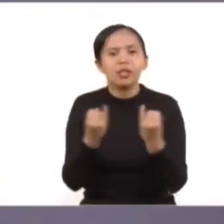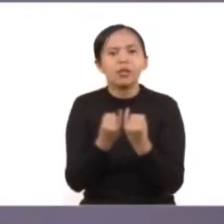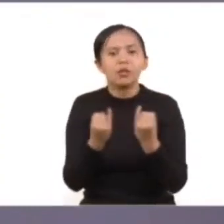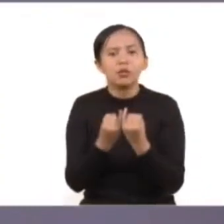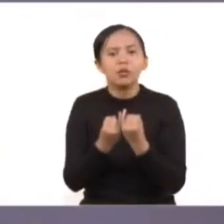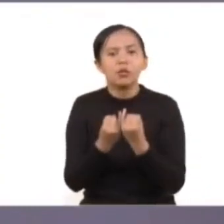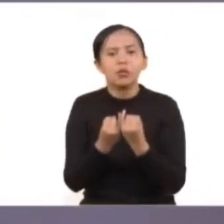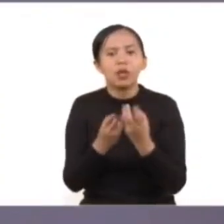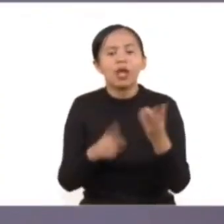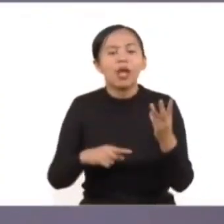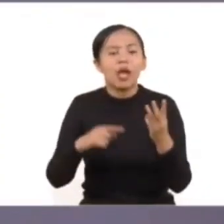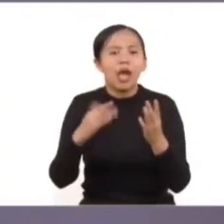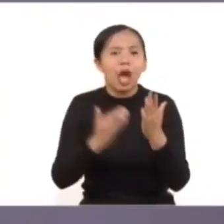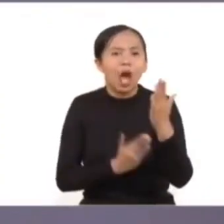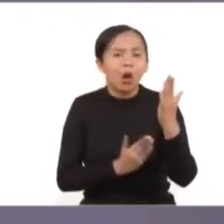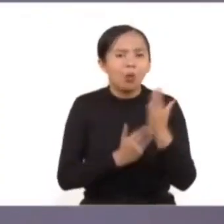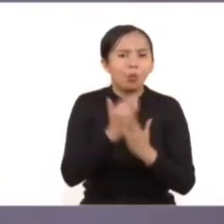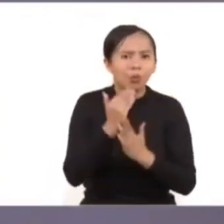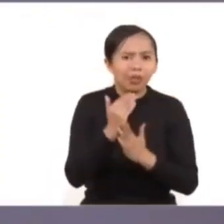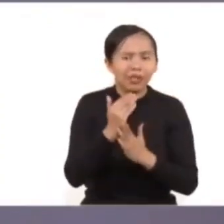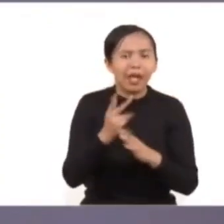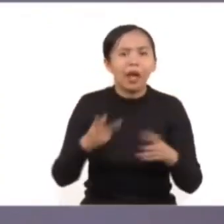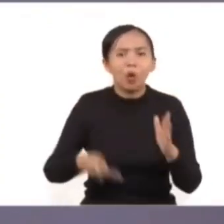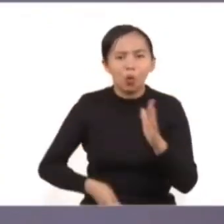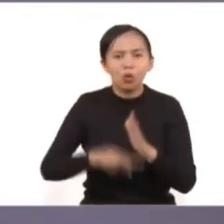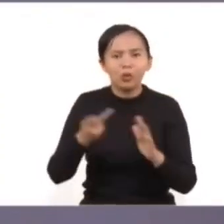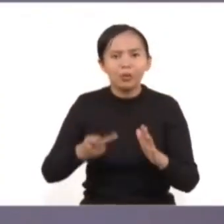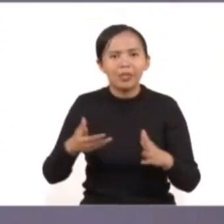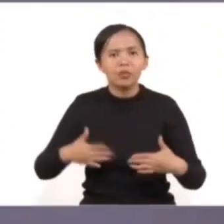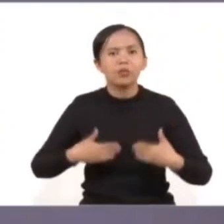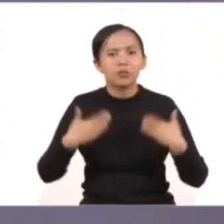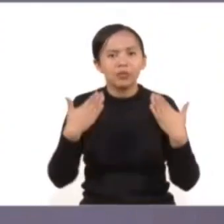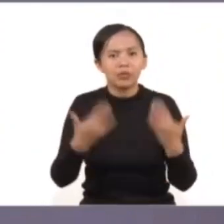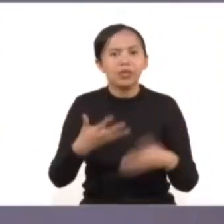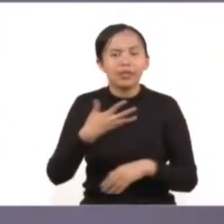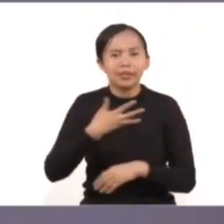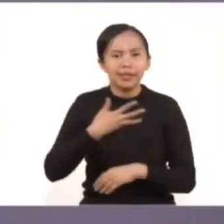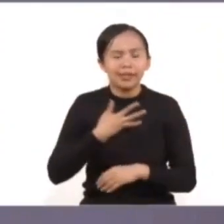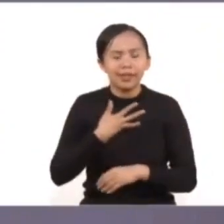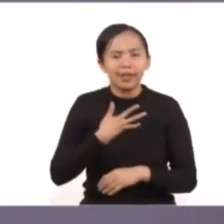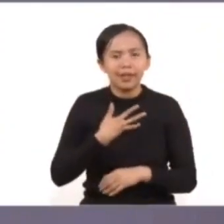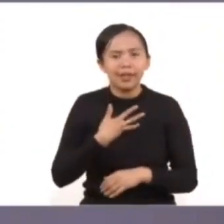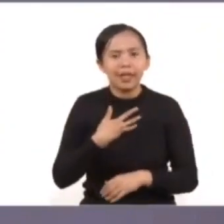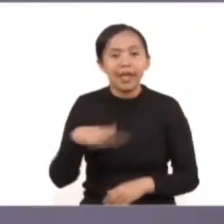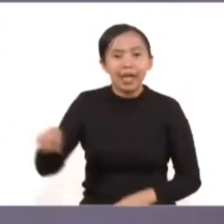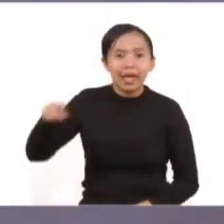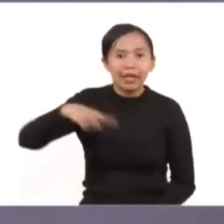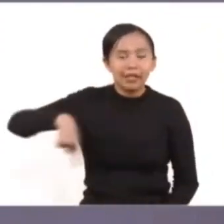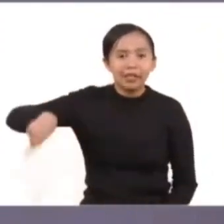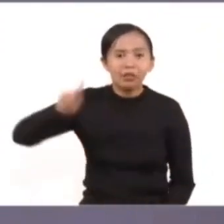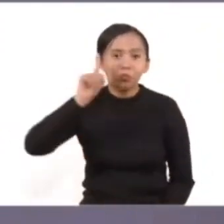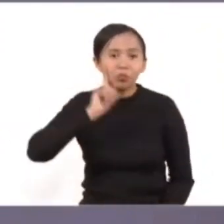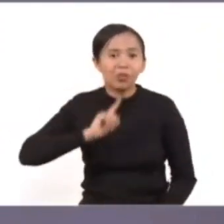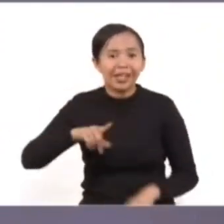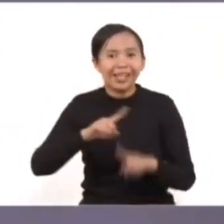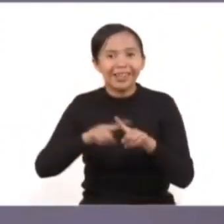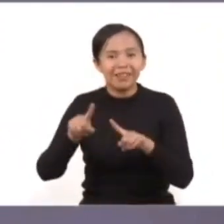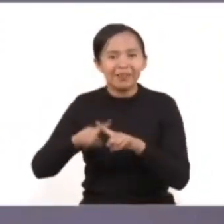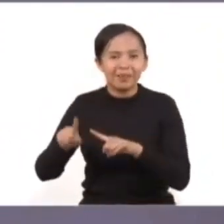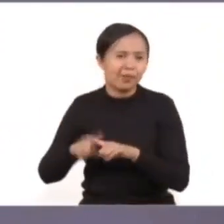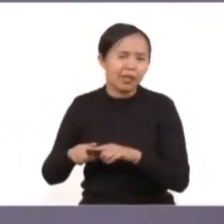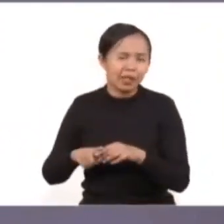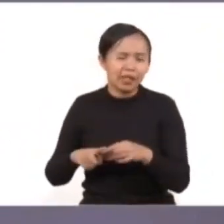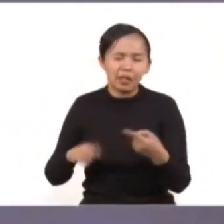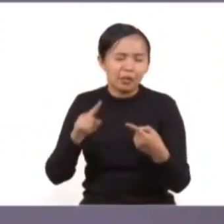también del incremento de la recuperación de la confianza, en el momento en el que las mujeres de cualquier condición